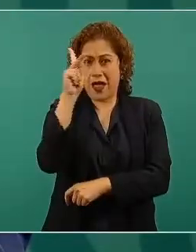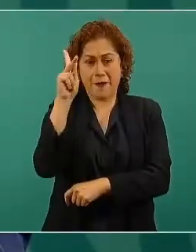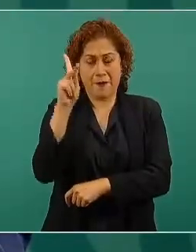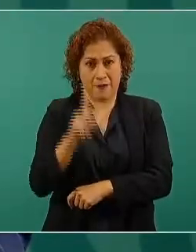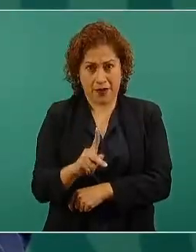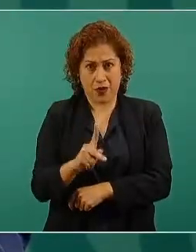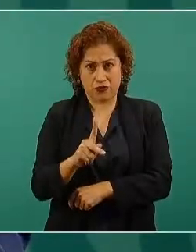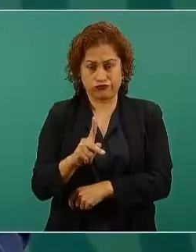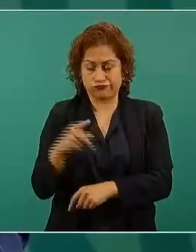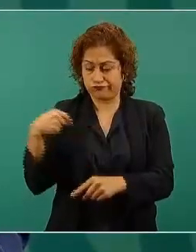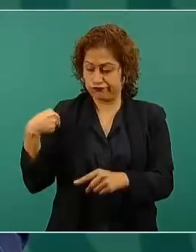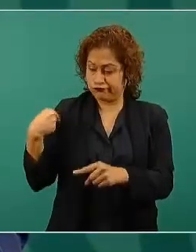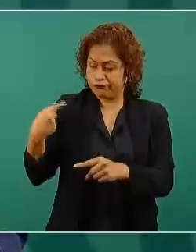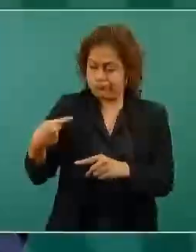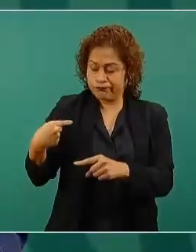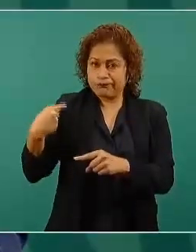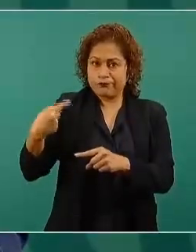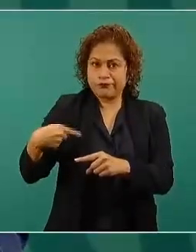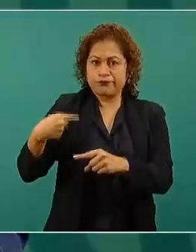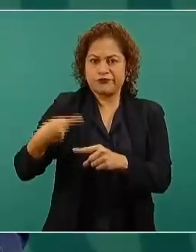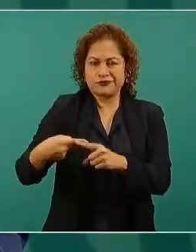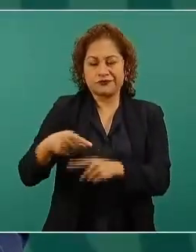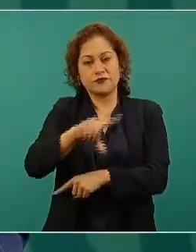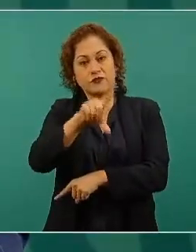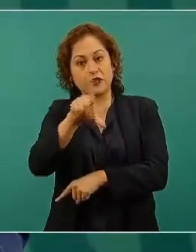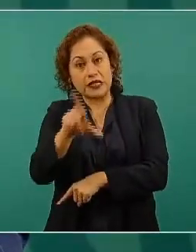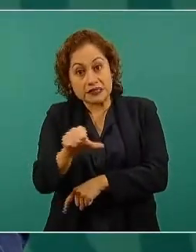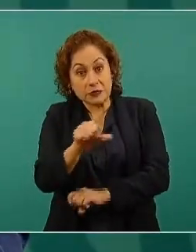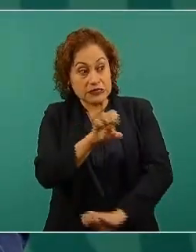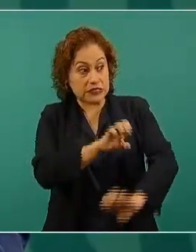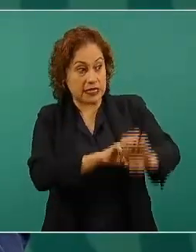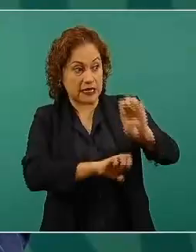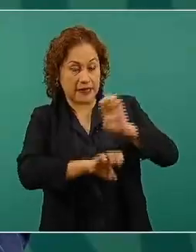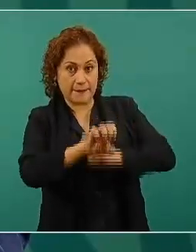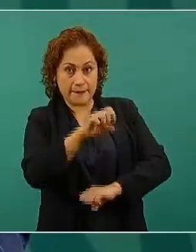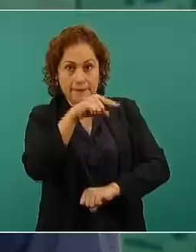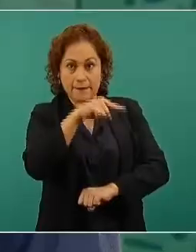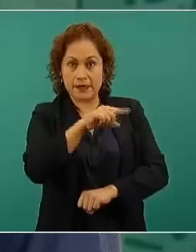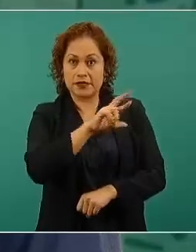las empresas particulares, sobre todo extranjeras,